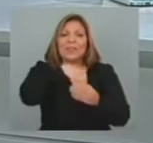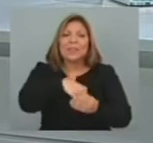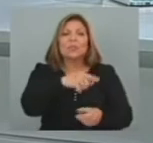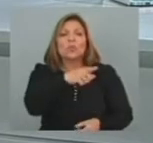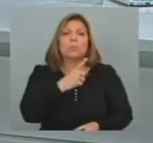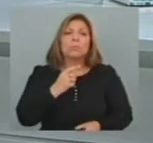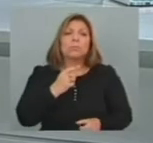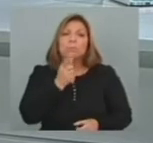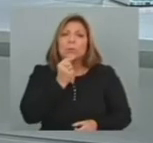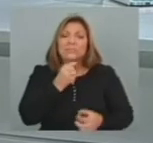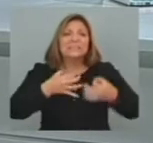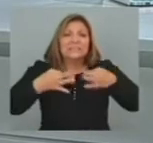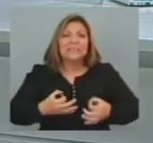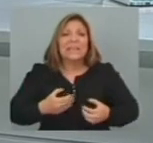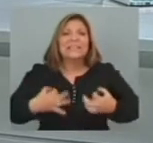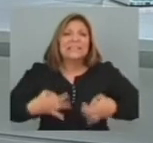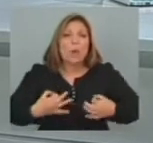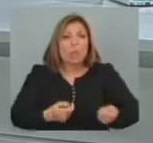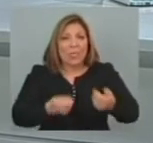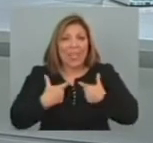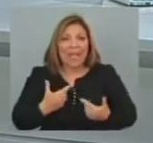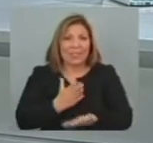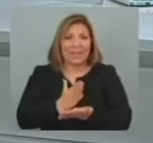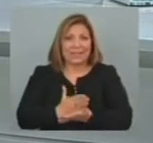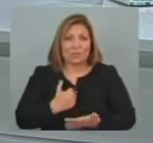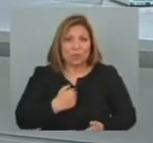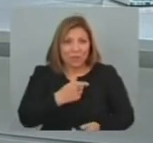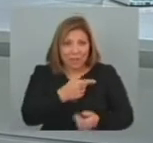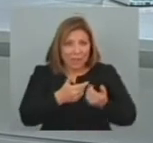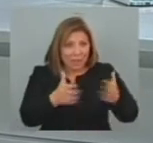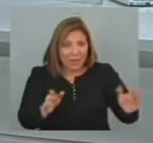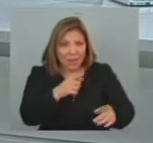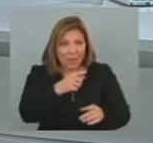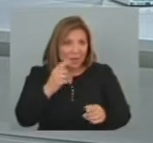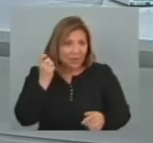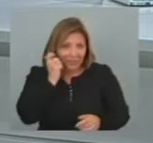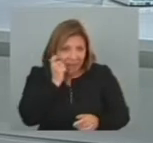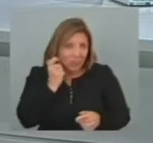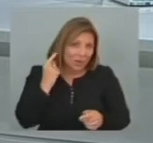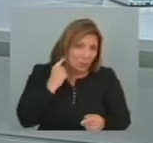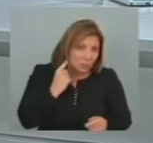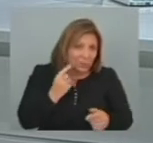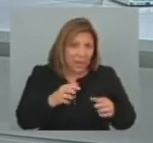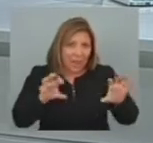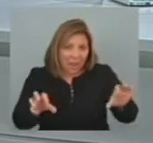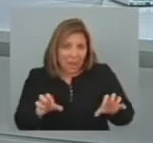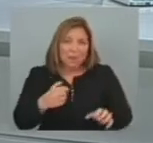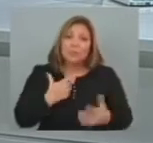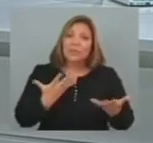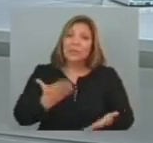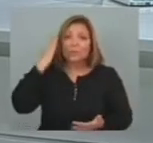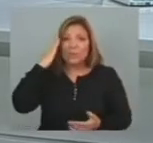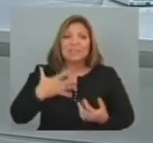policía Que garanticen Los derechos De los ciudadanos Al habilitar La intercepción De las comunicaciones Esto es